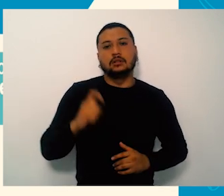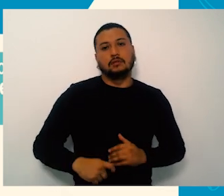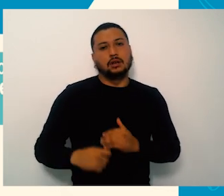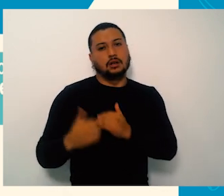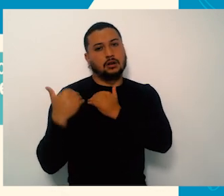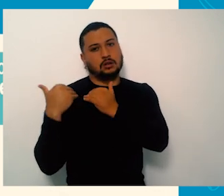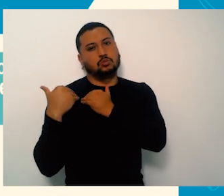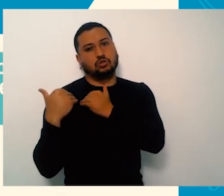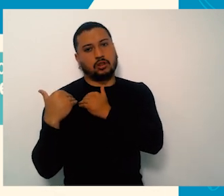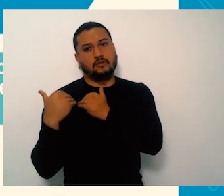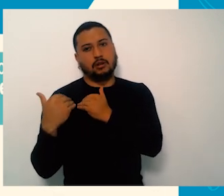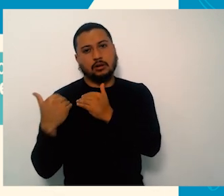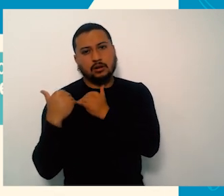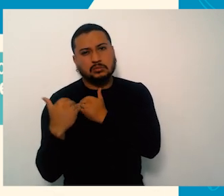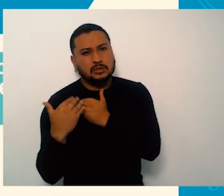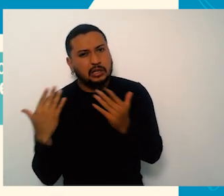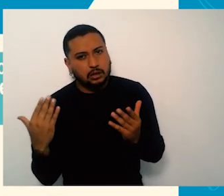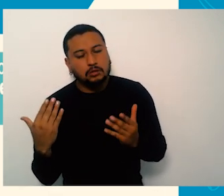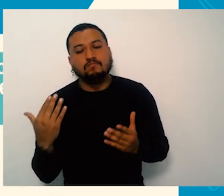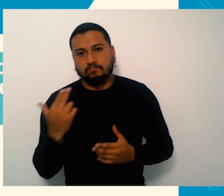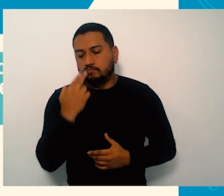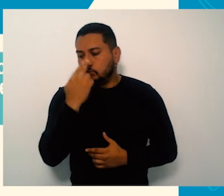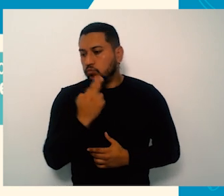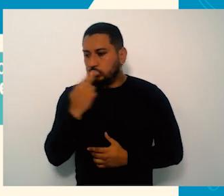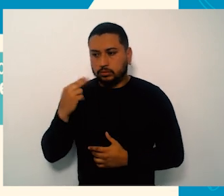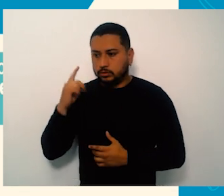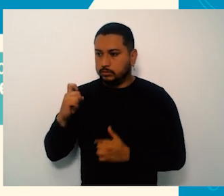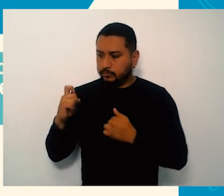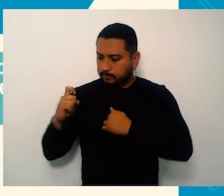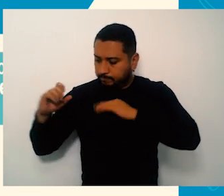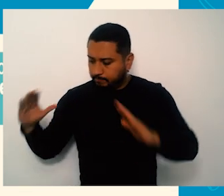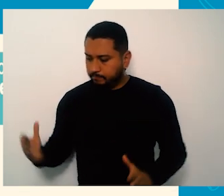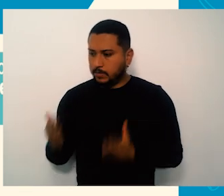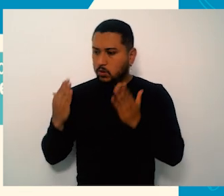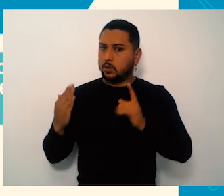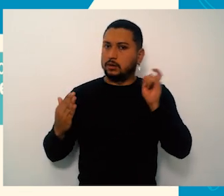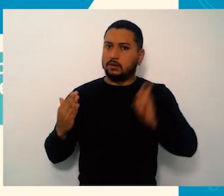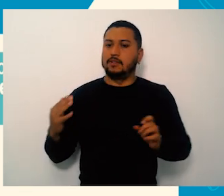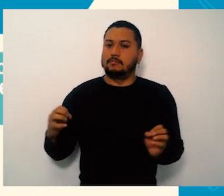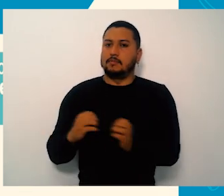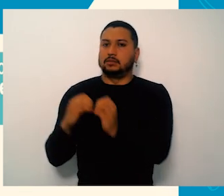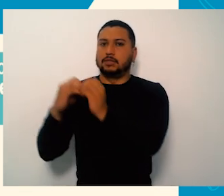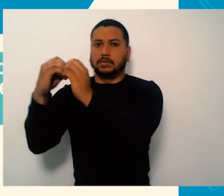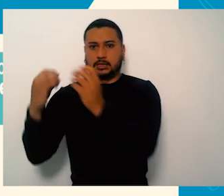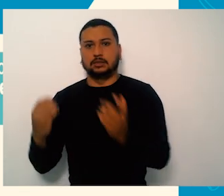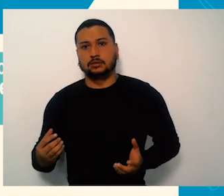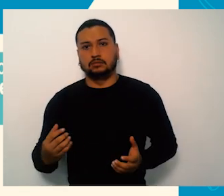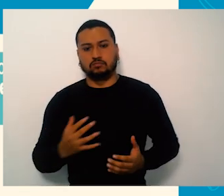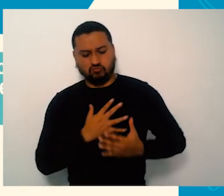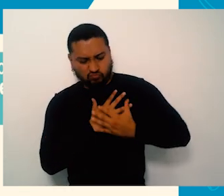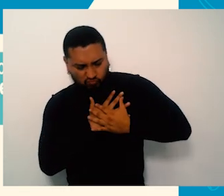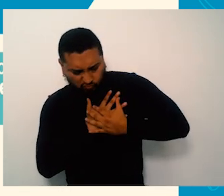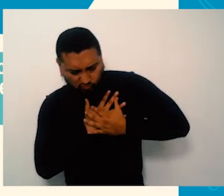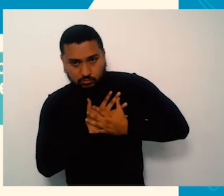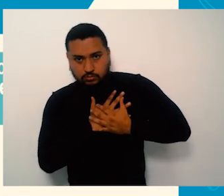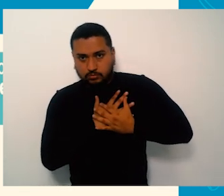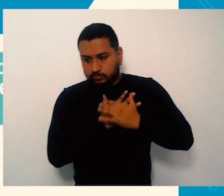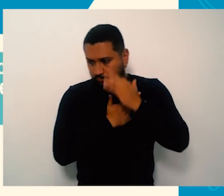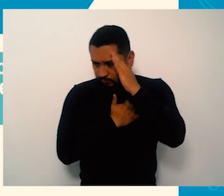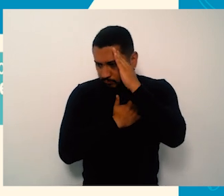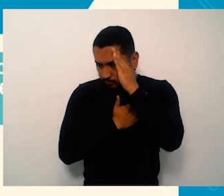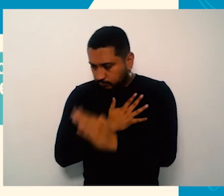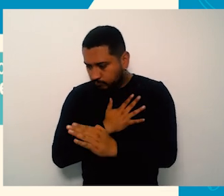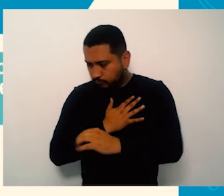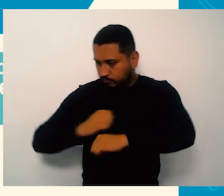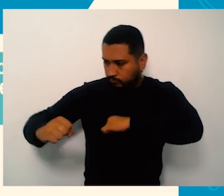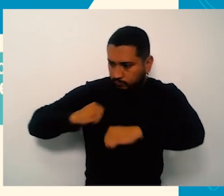biopsia completamente dirigida, que eso es importantísimo. Entonces esos son los retos que tenemos. Continuar buscando la